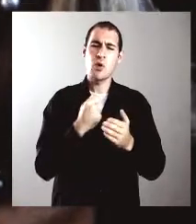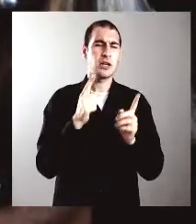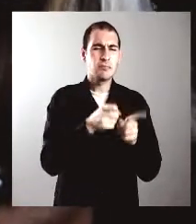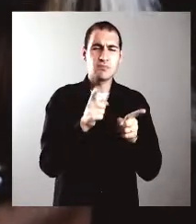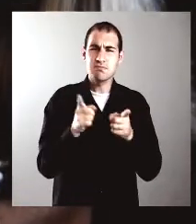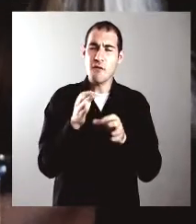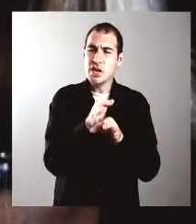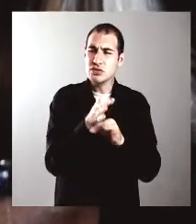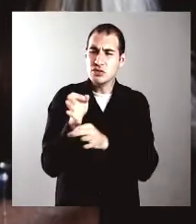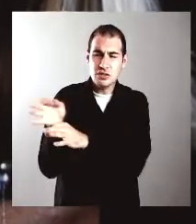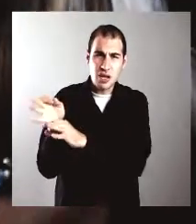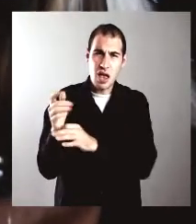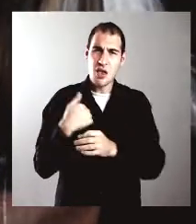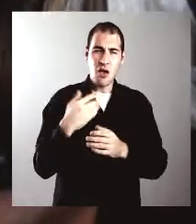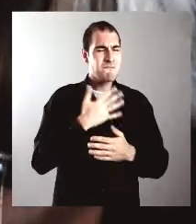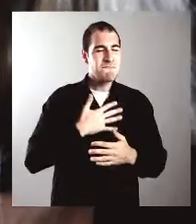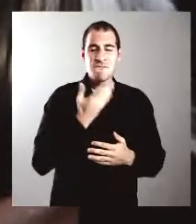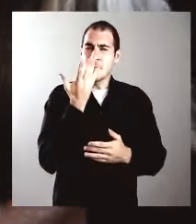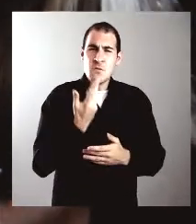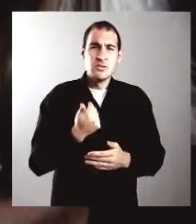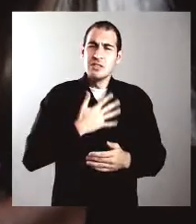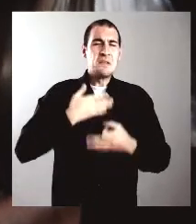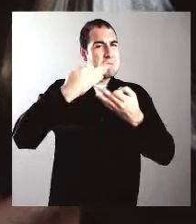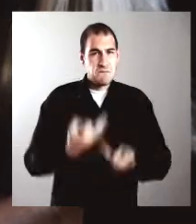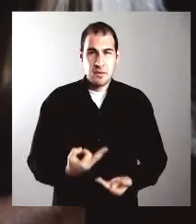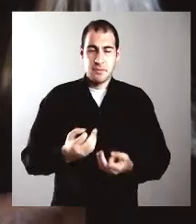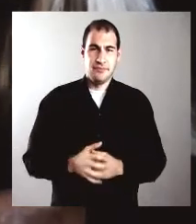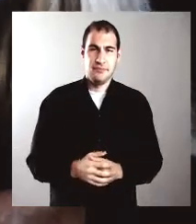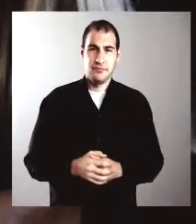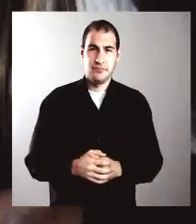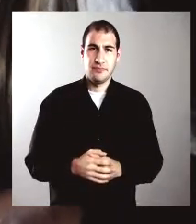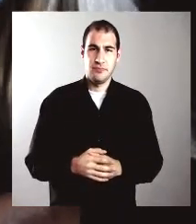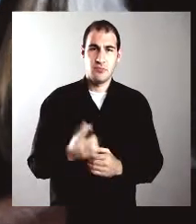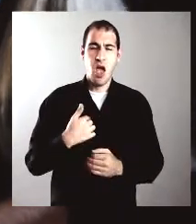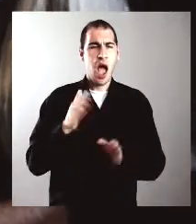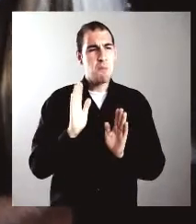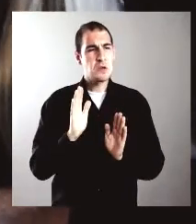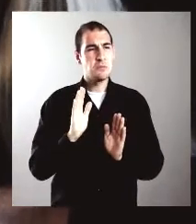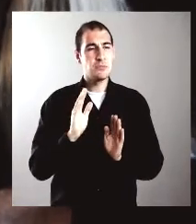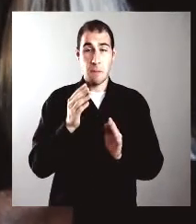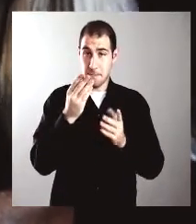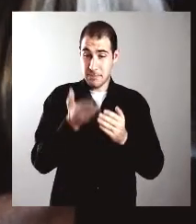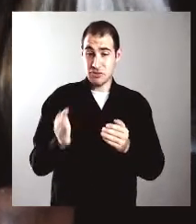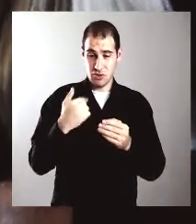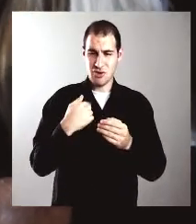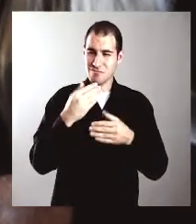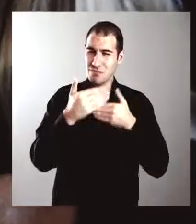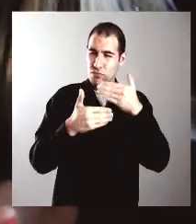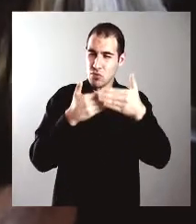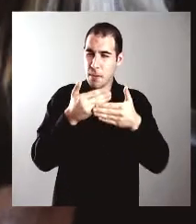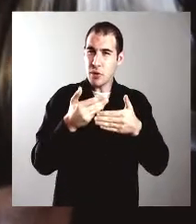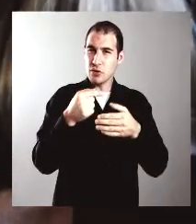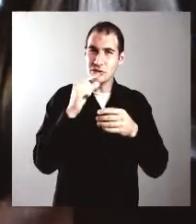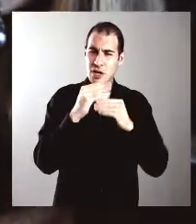mujer docente, la verdad que lo he disfrutado muchísimo. Sí puedo decir que cuando uno empieza a